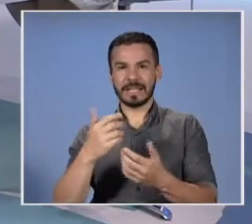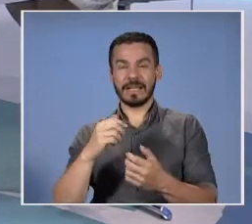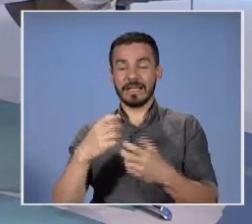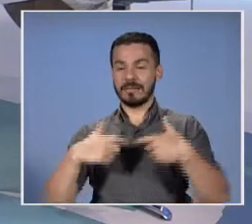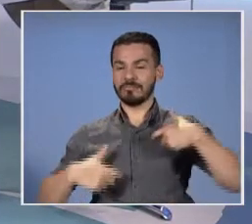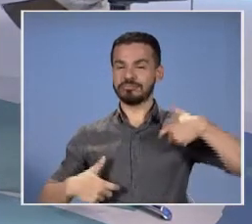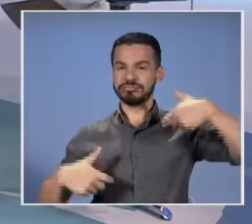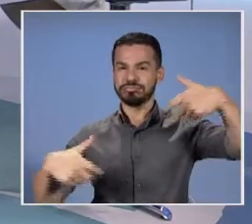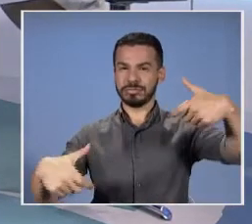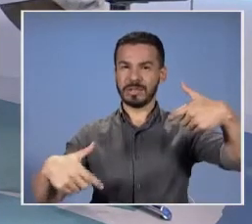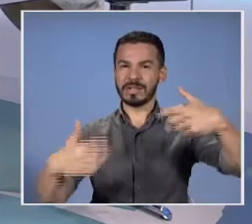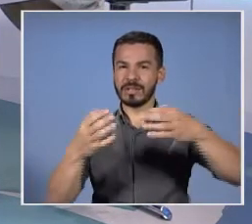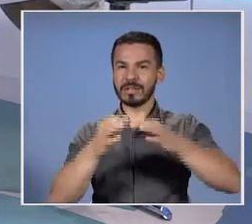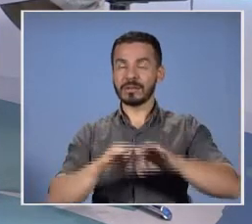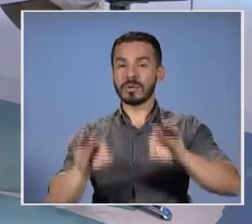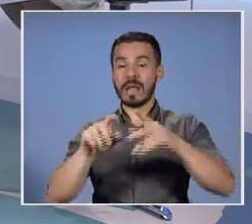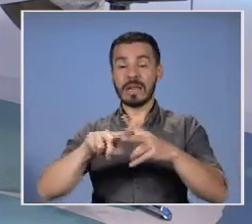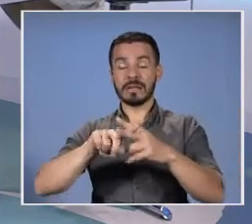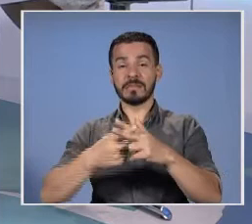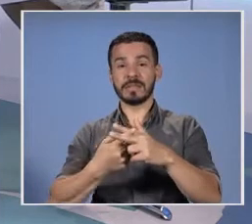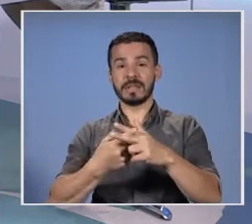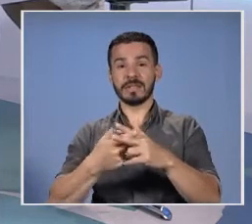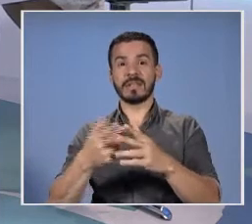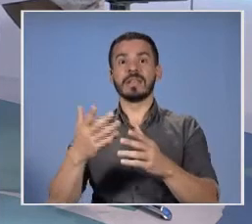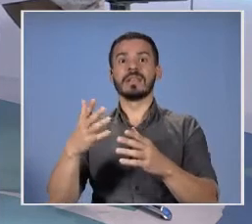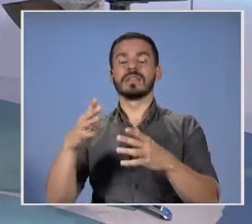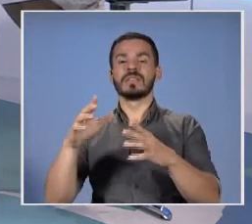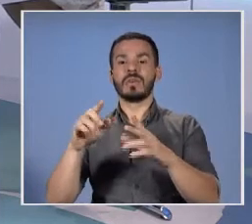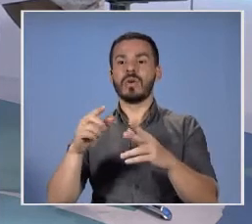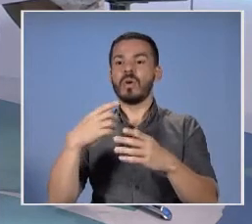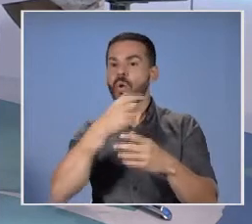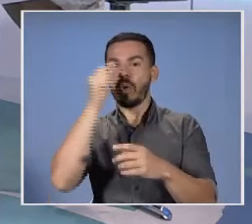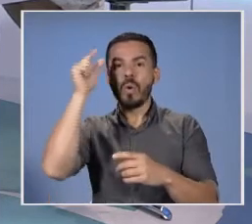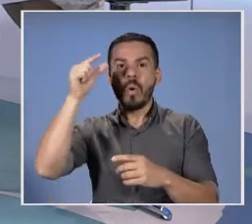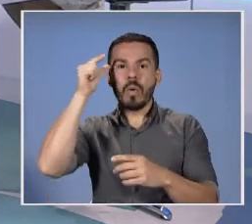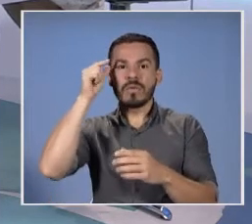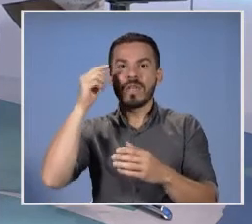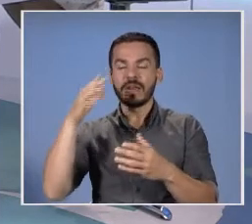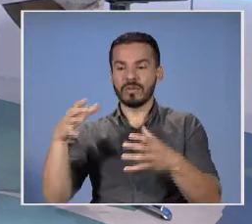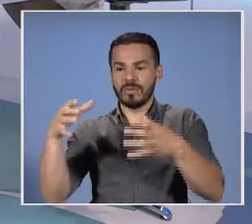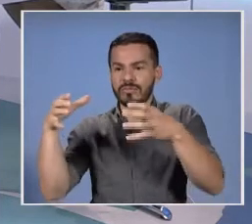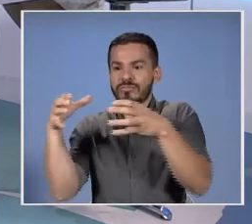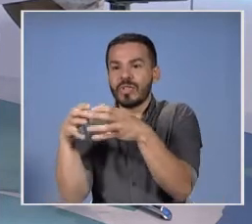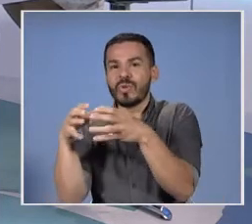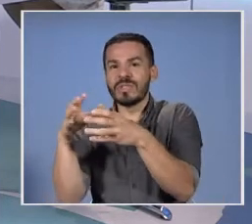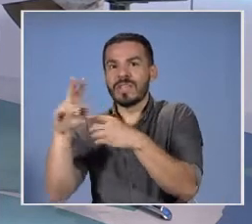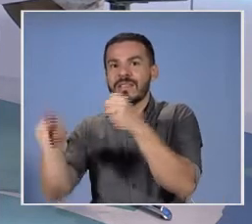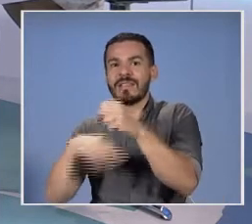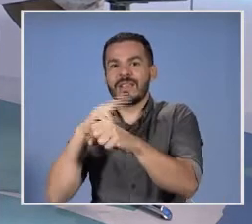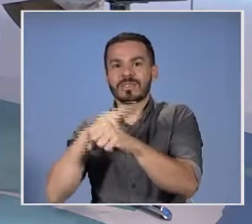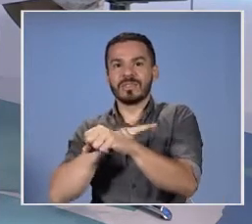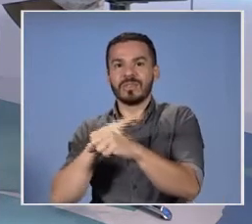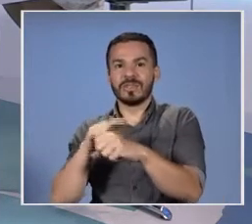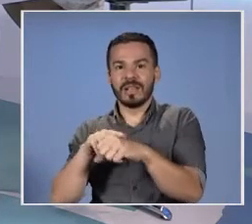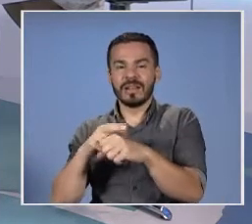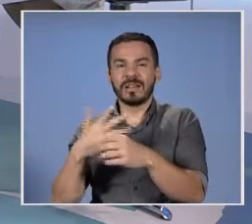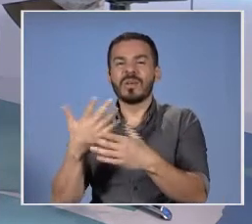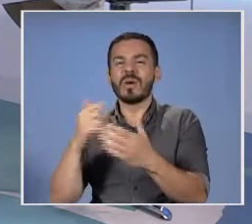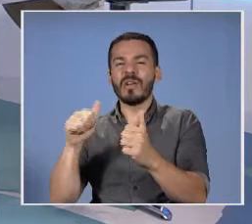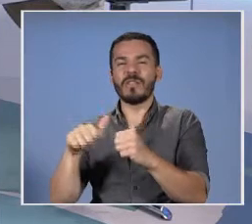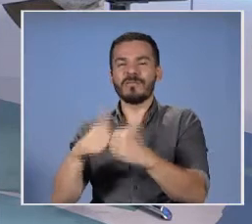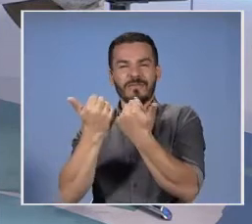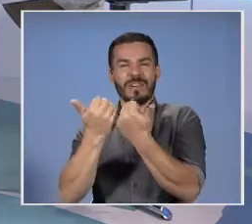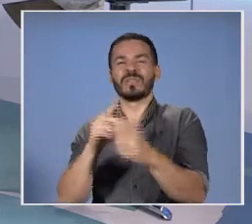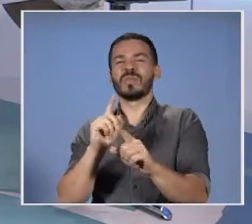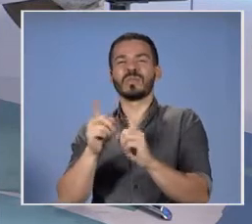inicio de un gobierno de unidad nacional. ¿Qué retos plantea ello? Pero antes me gustaría